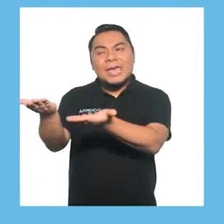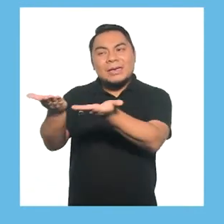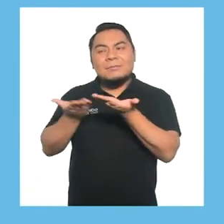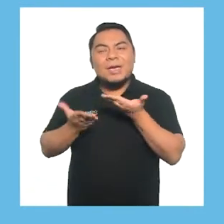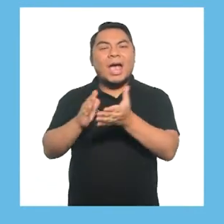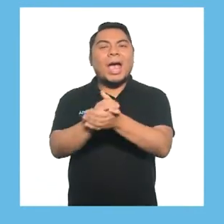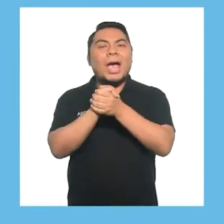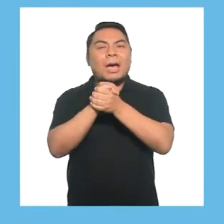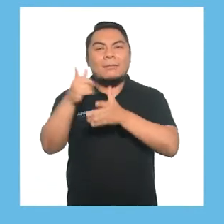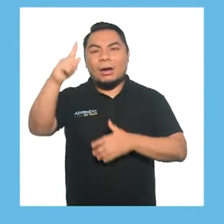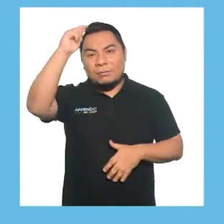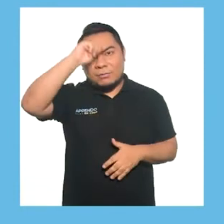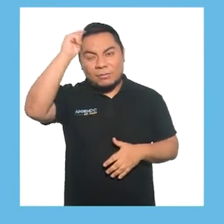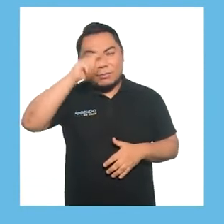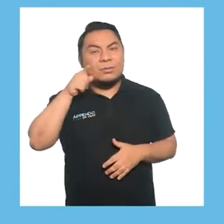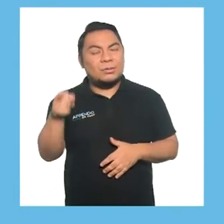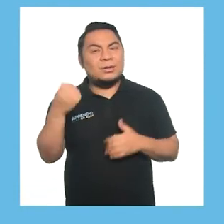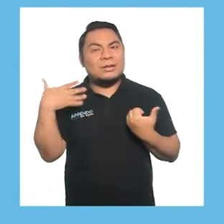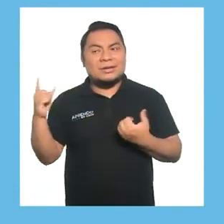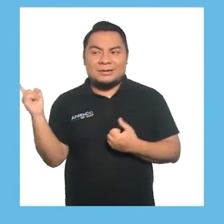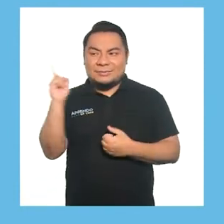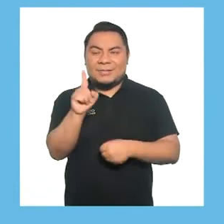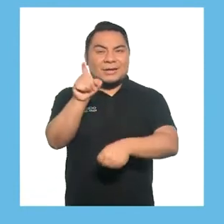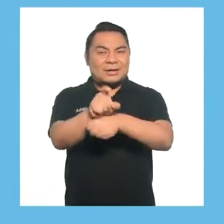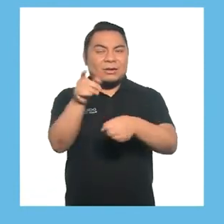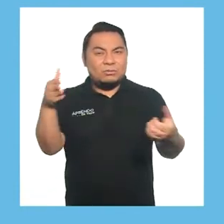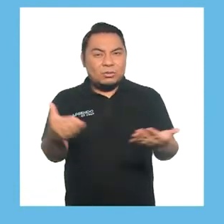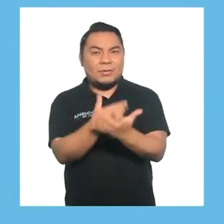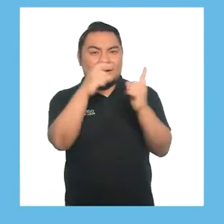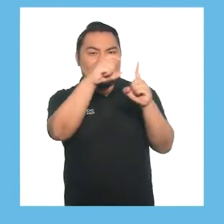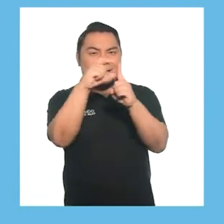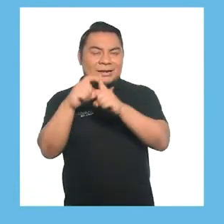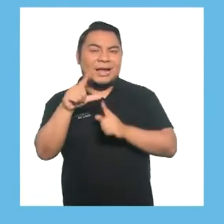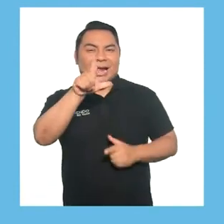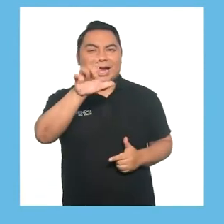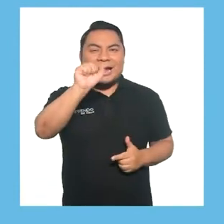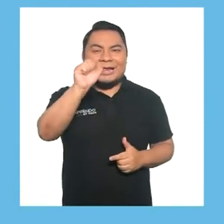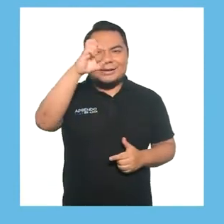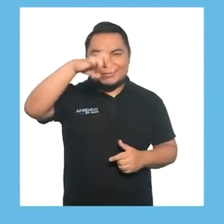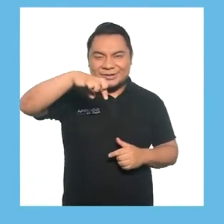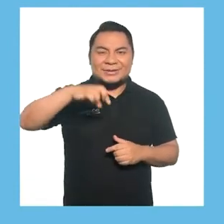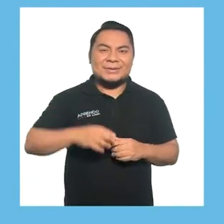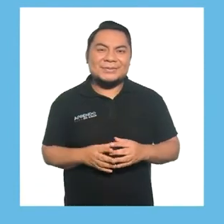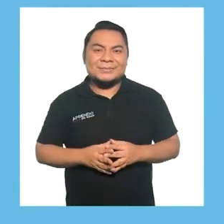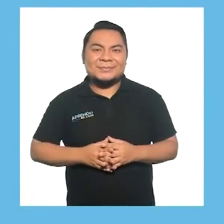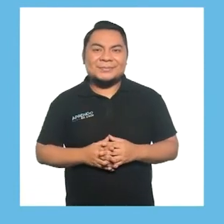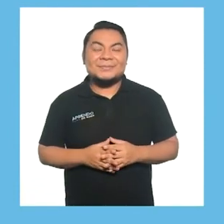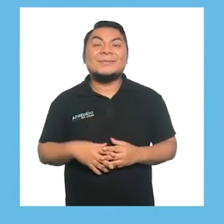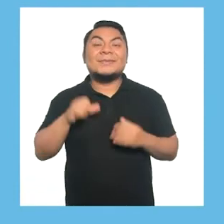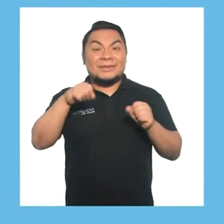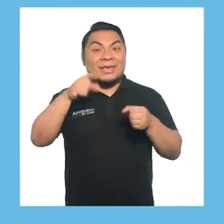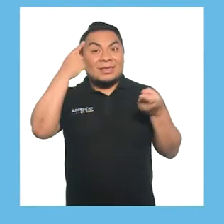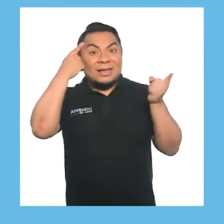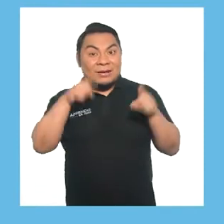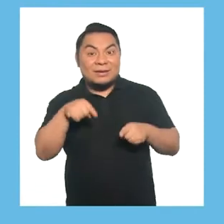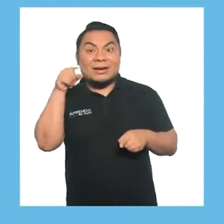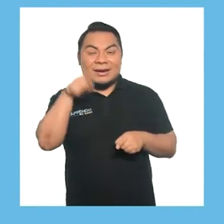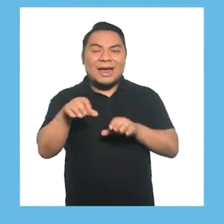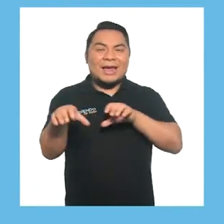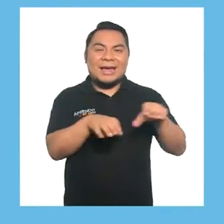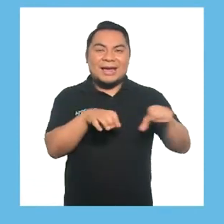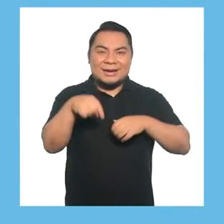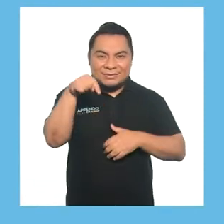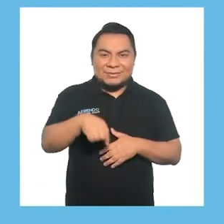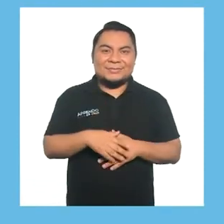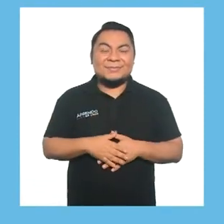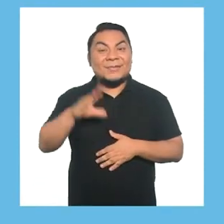Invitamos a nuestro amigo Paul para que nos enseñe nuevas palabras en lengua de señas peruana, de acuerdo a